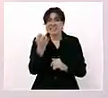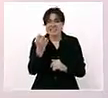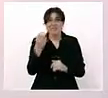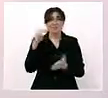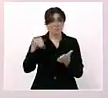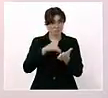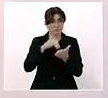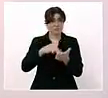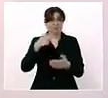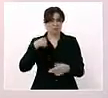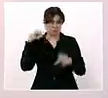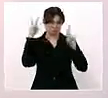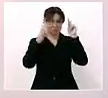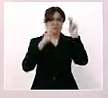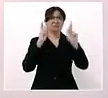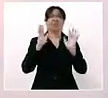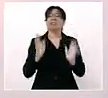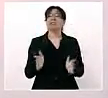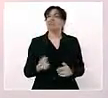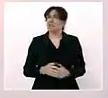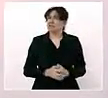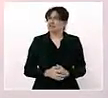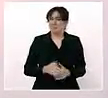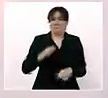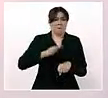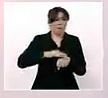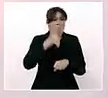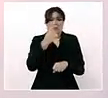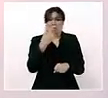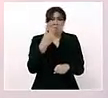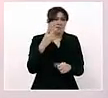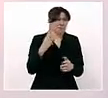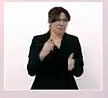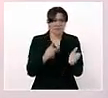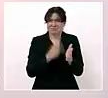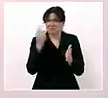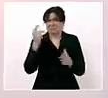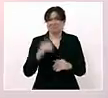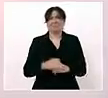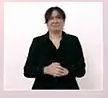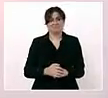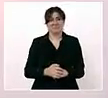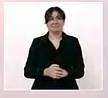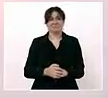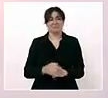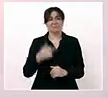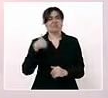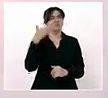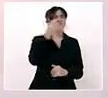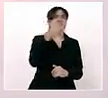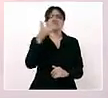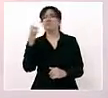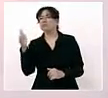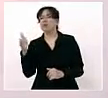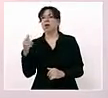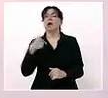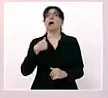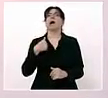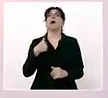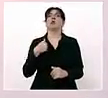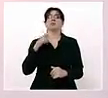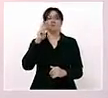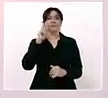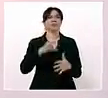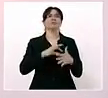visitado más de una vez. Entonces, sé cómo se vivía, se padecía de